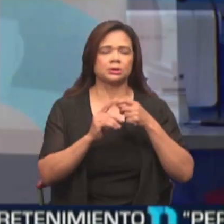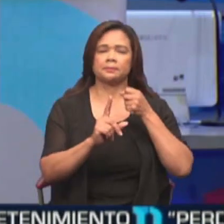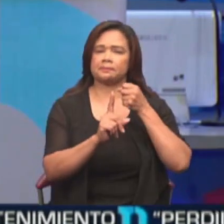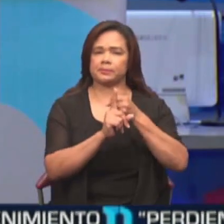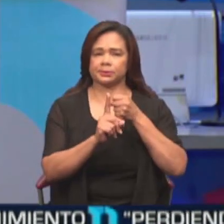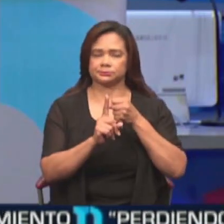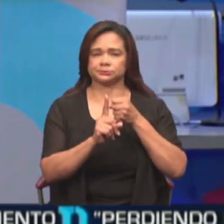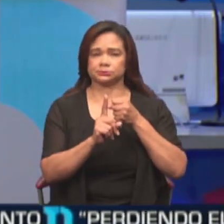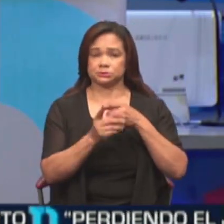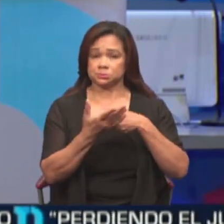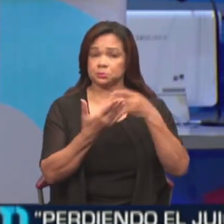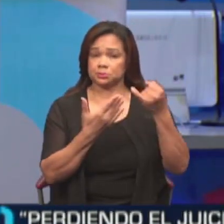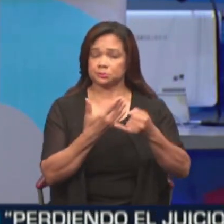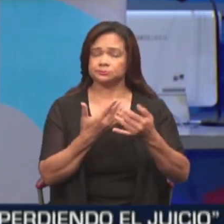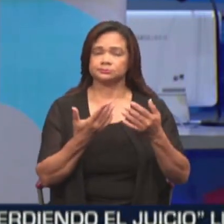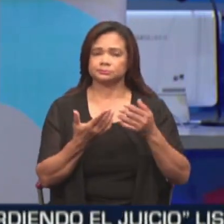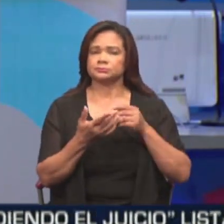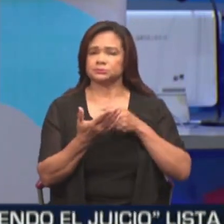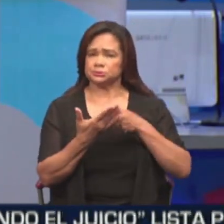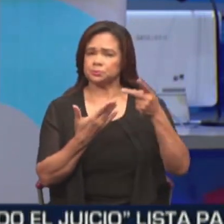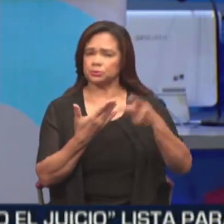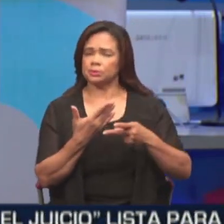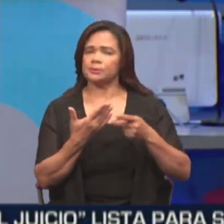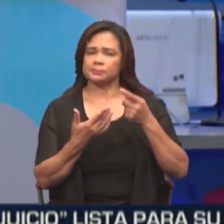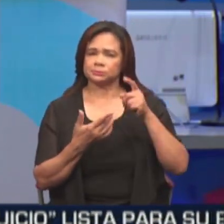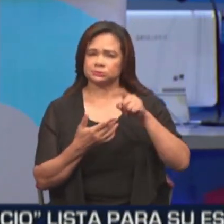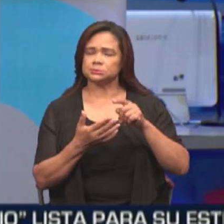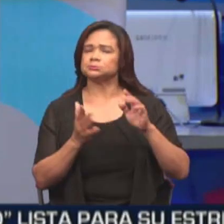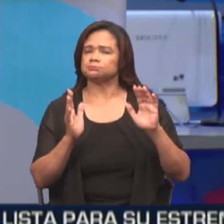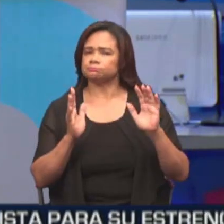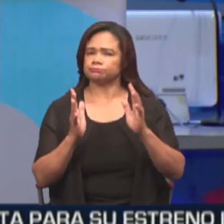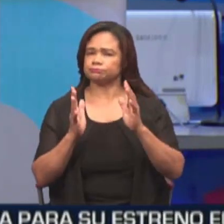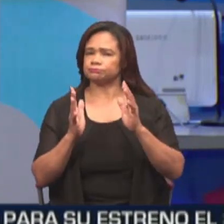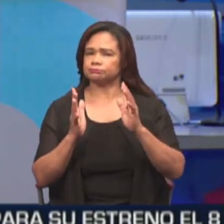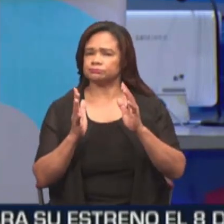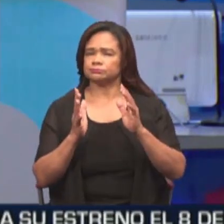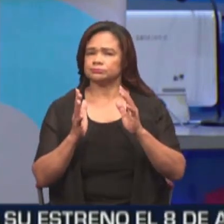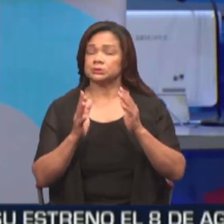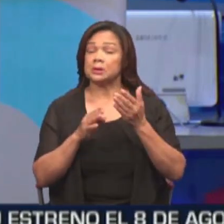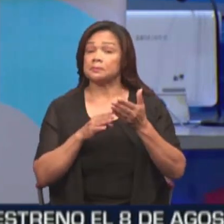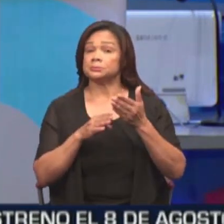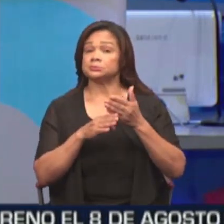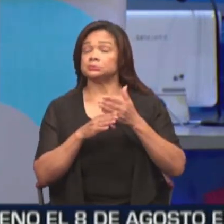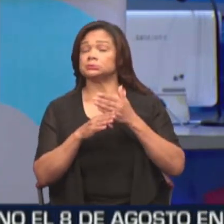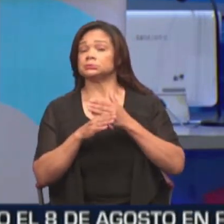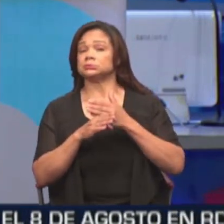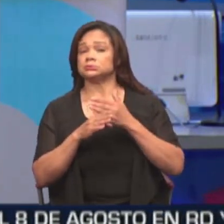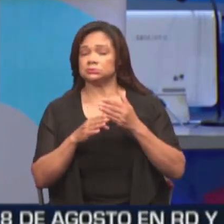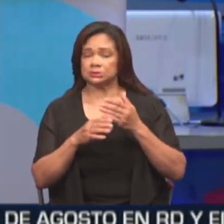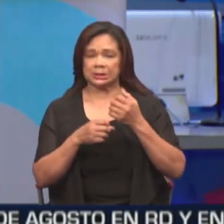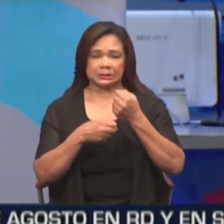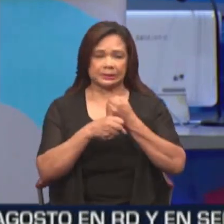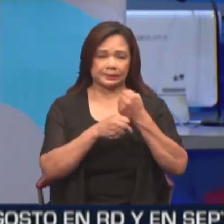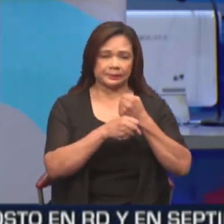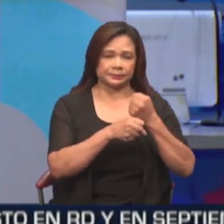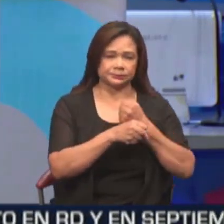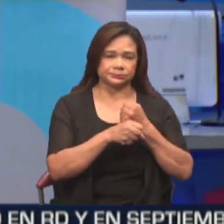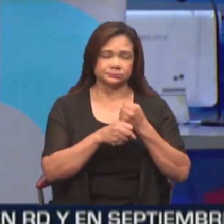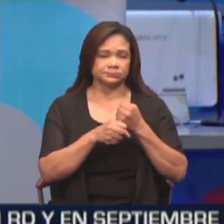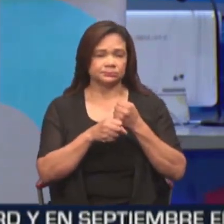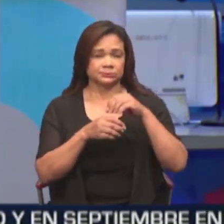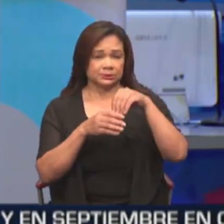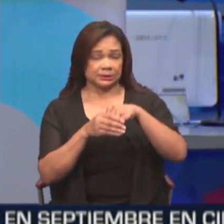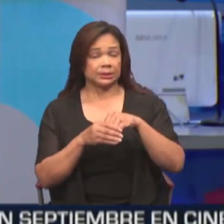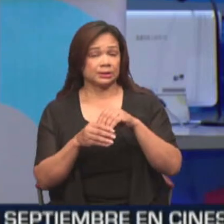de esta iniciativa. Este plan piloto, que merece ser aplaudido, no sólo ha mejorado la productividad y el desempeño